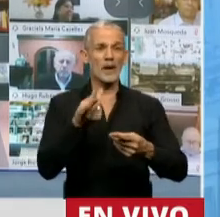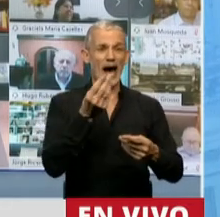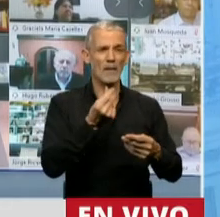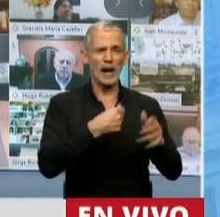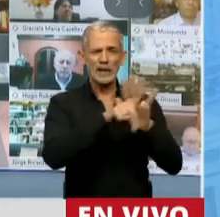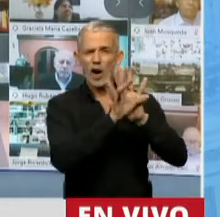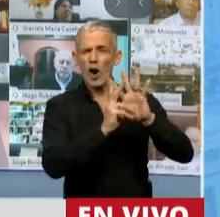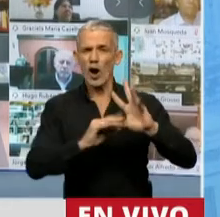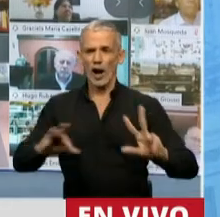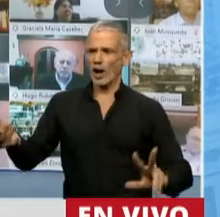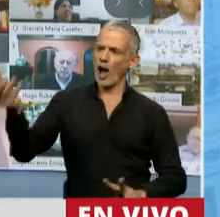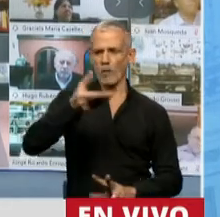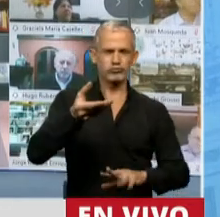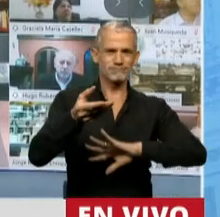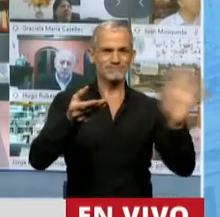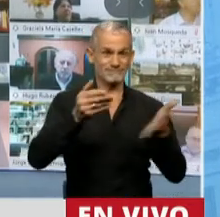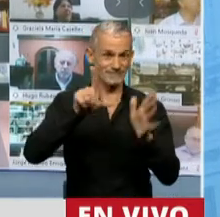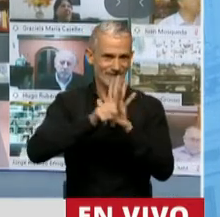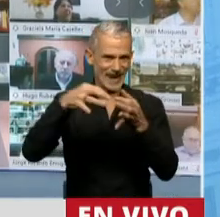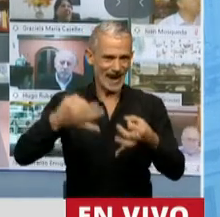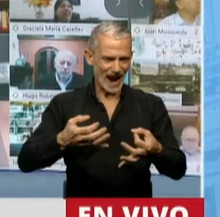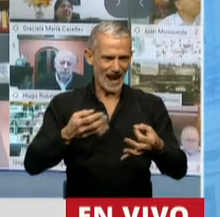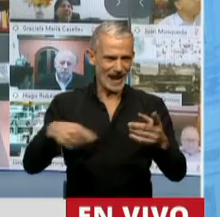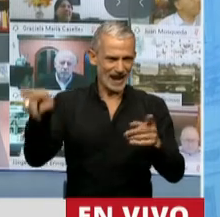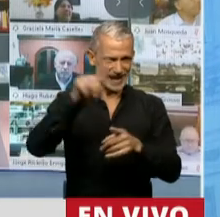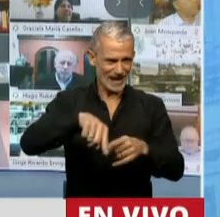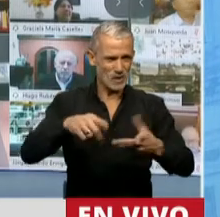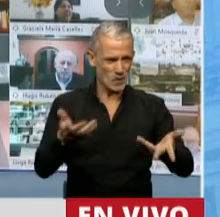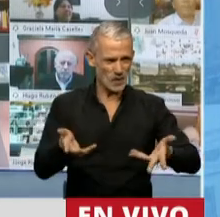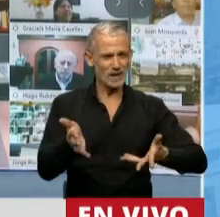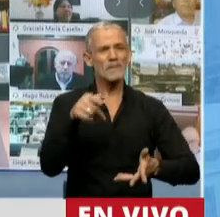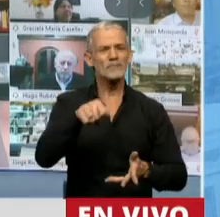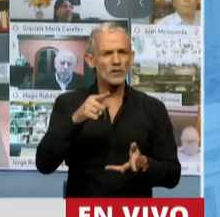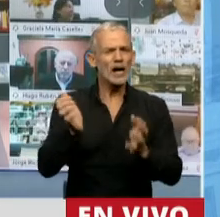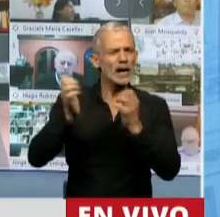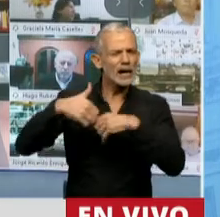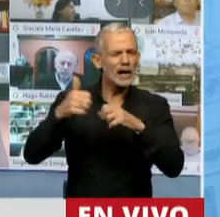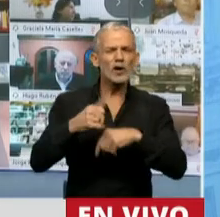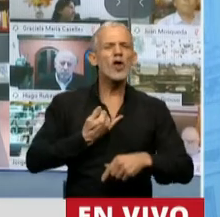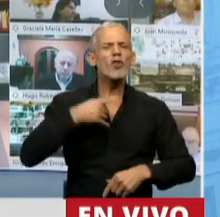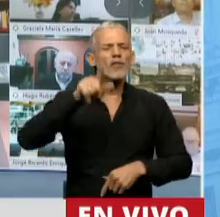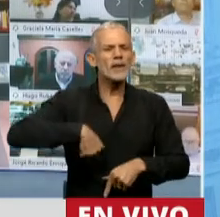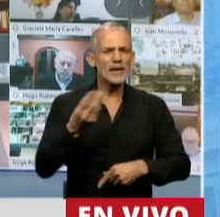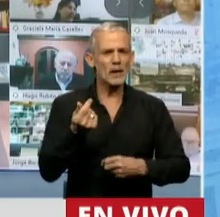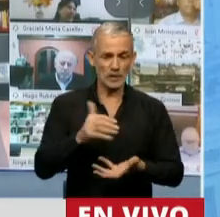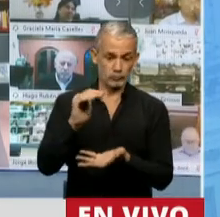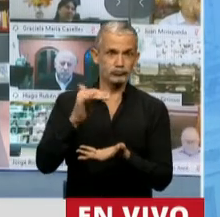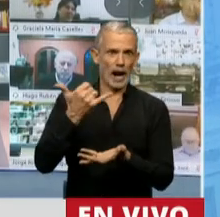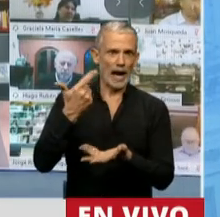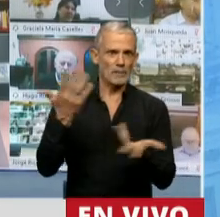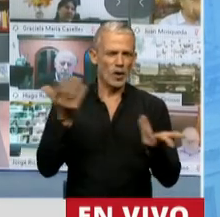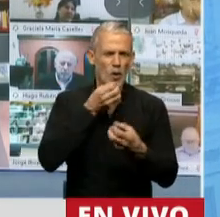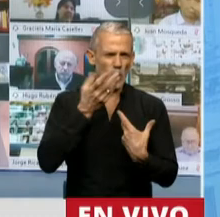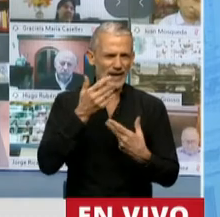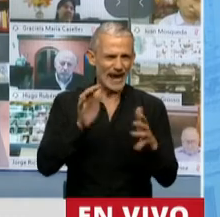con la falta de controles lo suficientemente efectivos, pueden permitir esconder el origen de capitales provenientes de